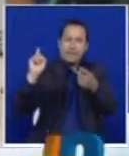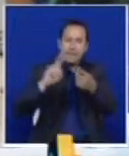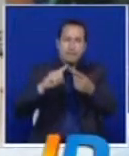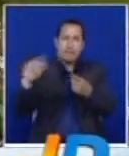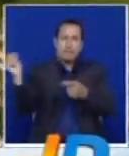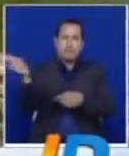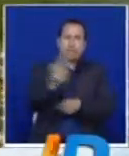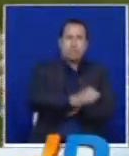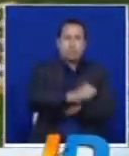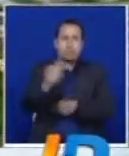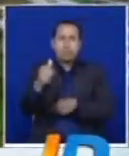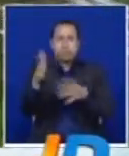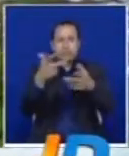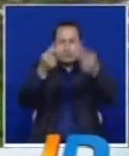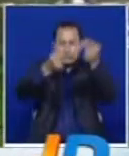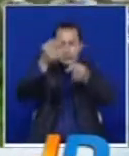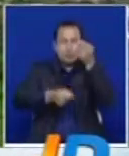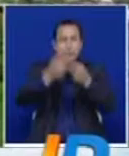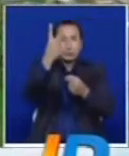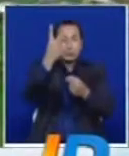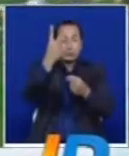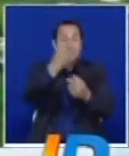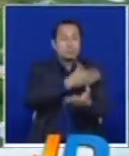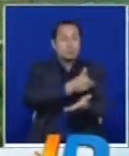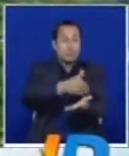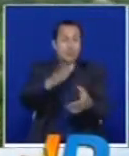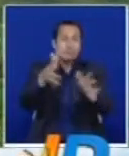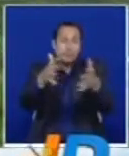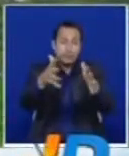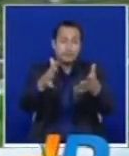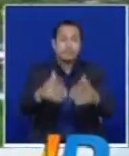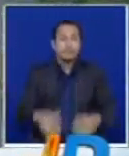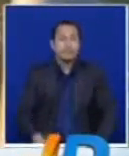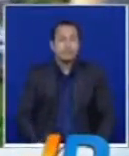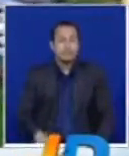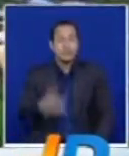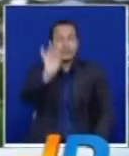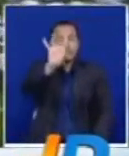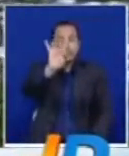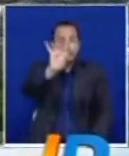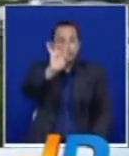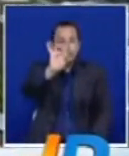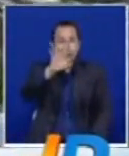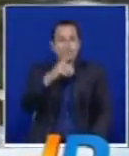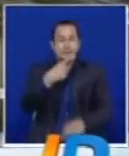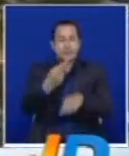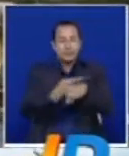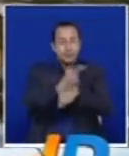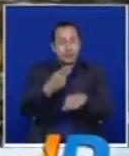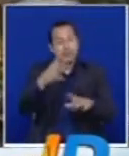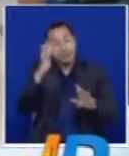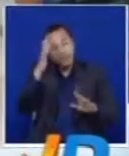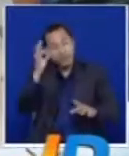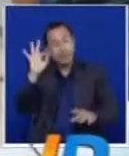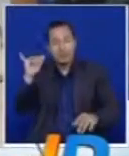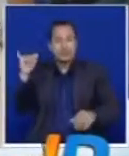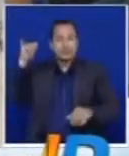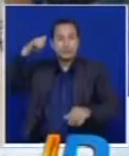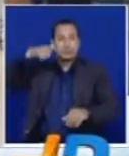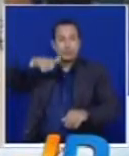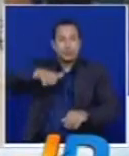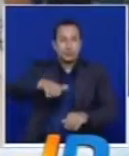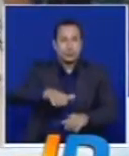vuelta se nos van más de dos millones y pico de pesos. Entonces, para nosotros de llegar acá fueron 15 horas. Claro está que si tenemos aeropuerto, charco,